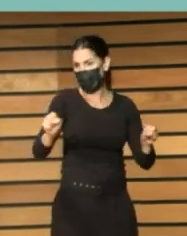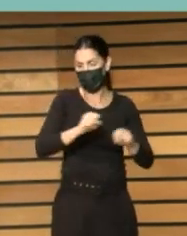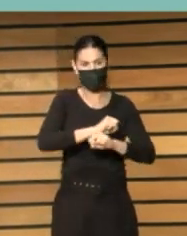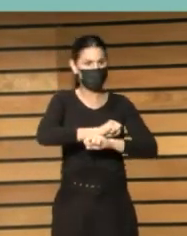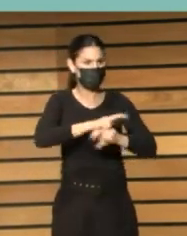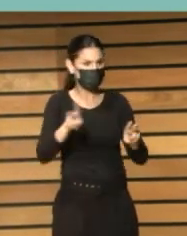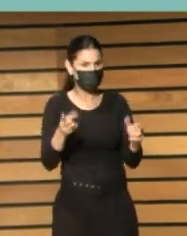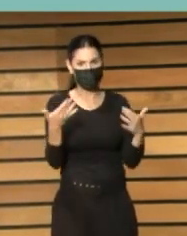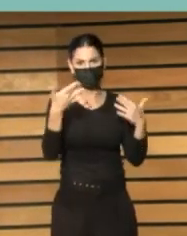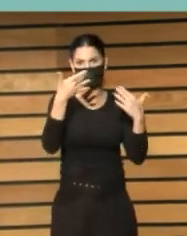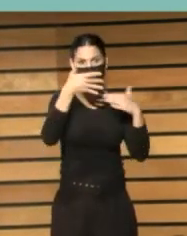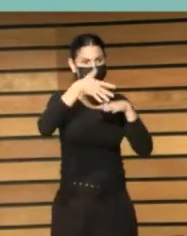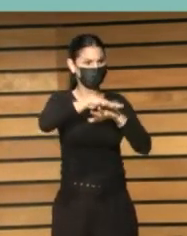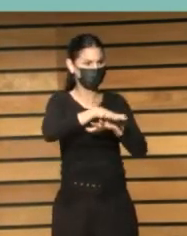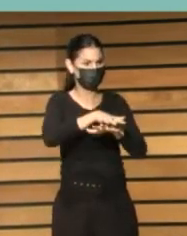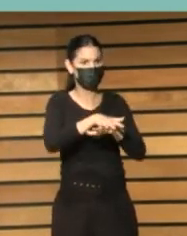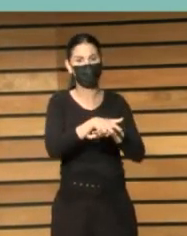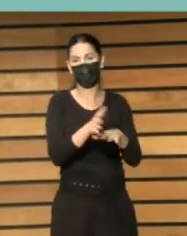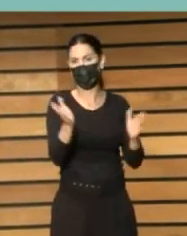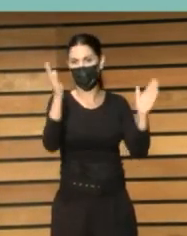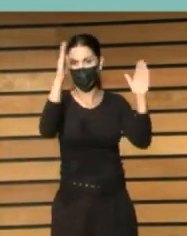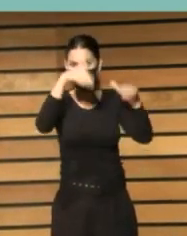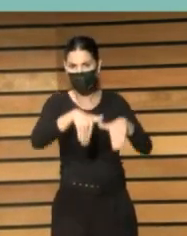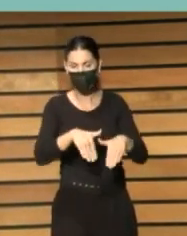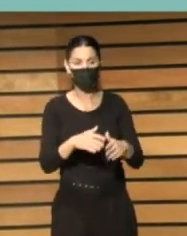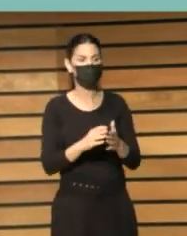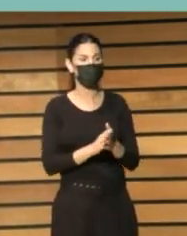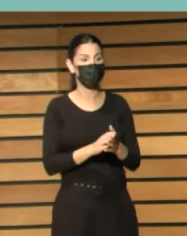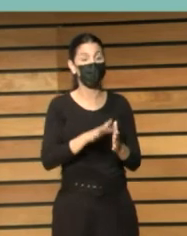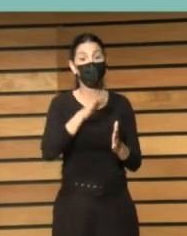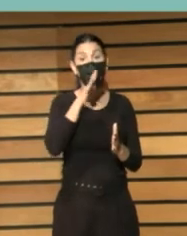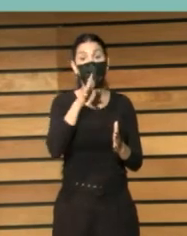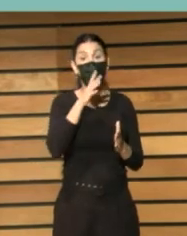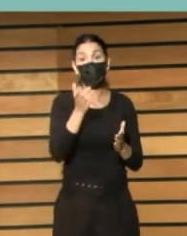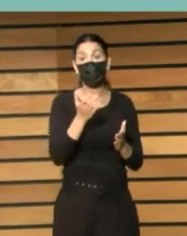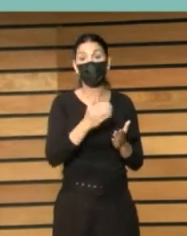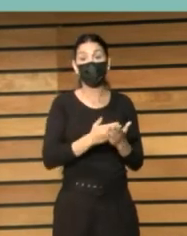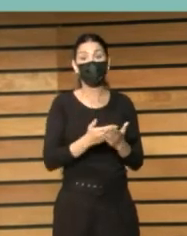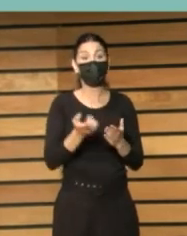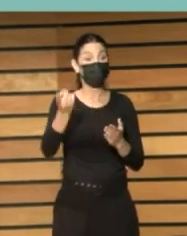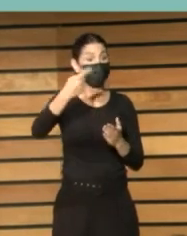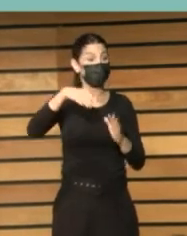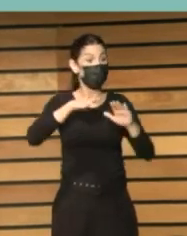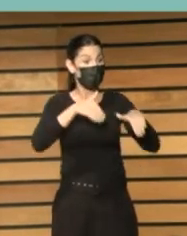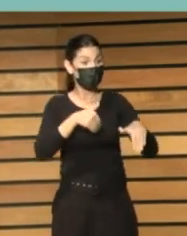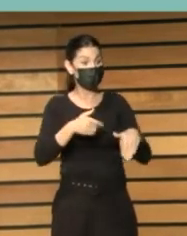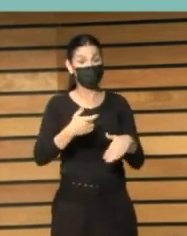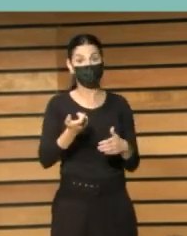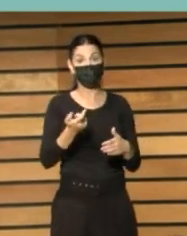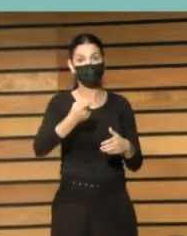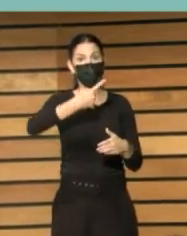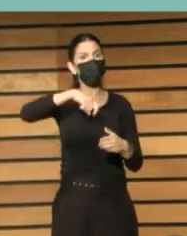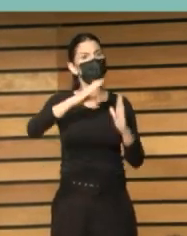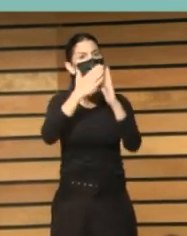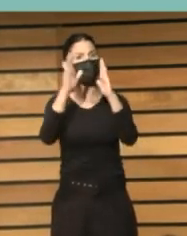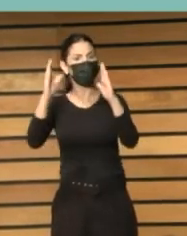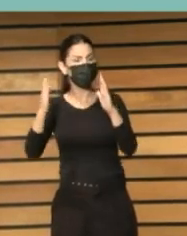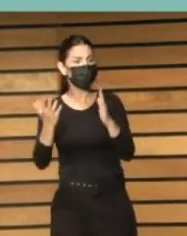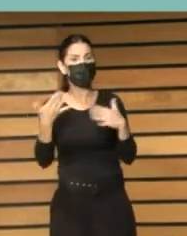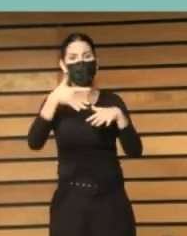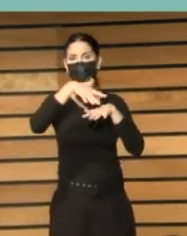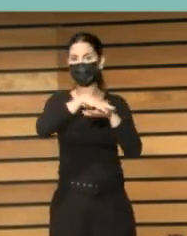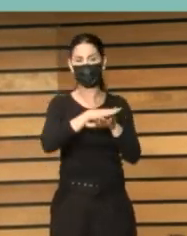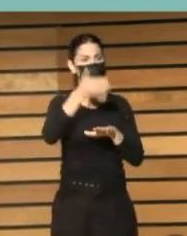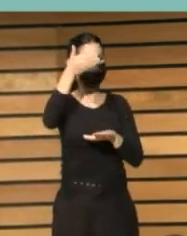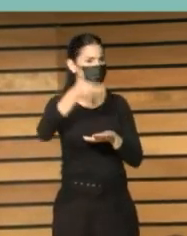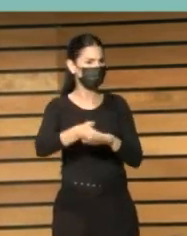desintegrado del que podemos tener gracias a su participación y colaboración y por eso tienen que reinventar ustedes su rol que estoy seguro